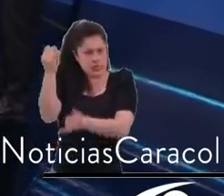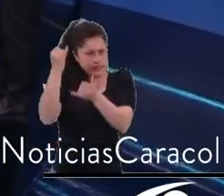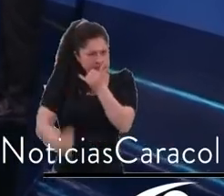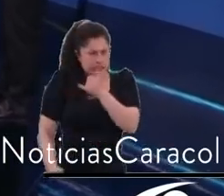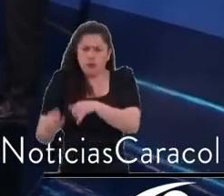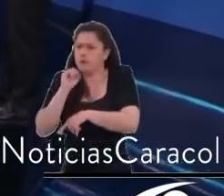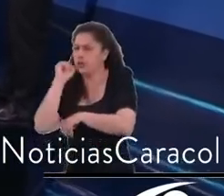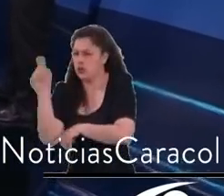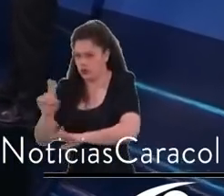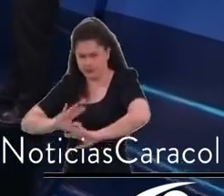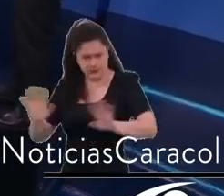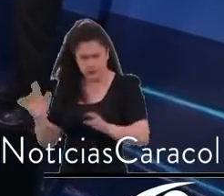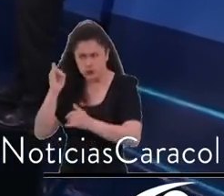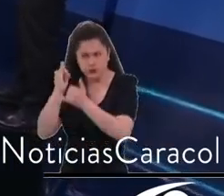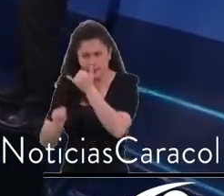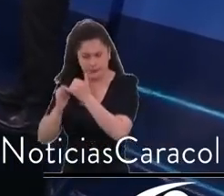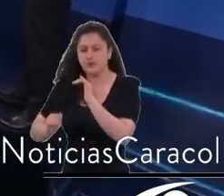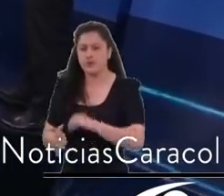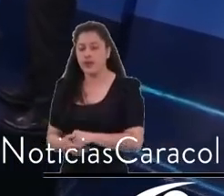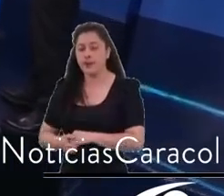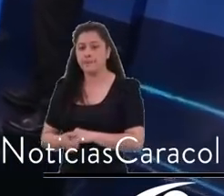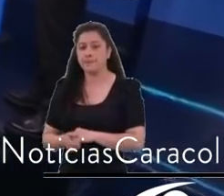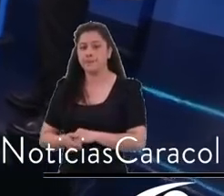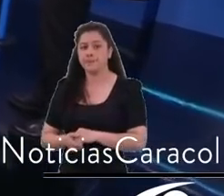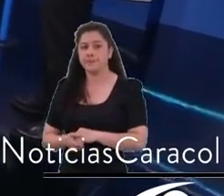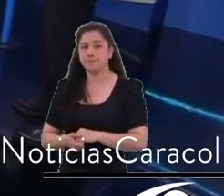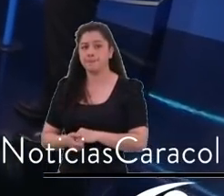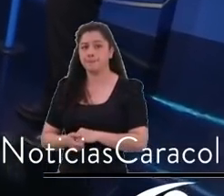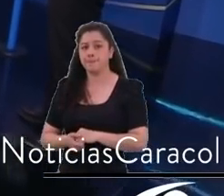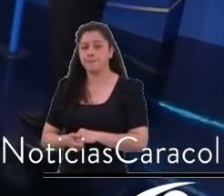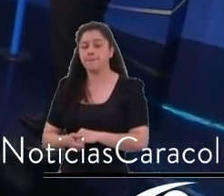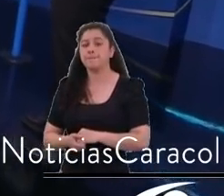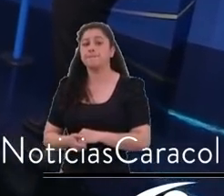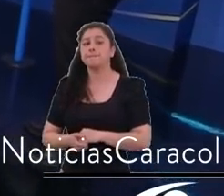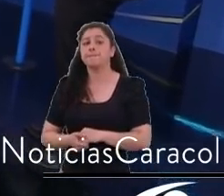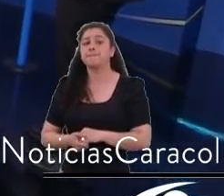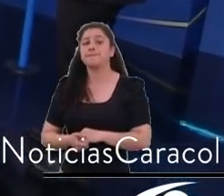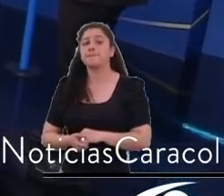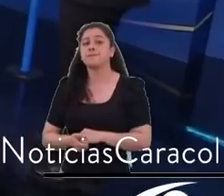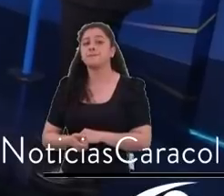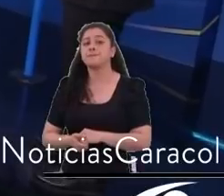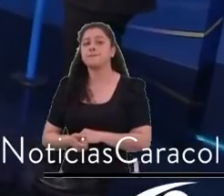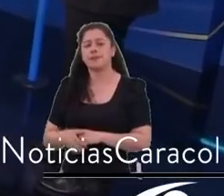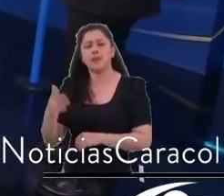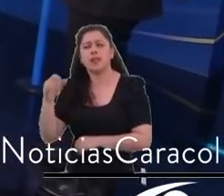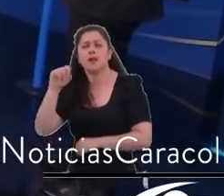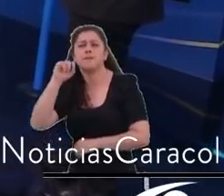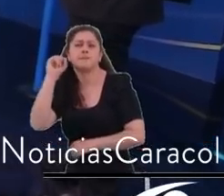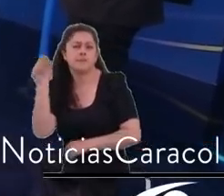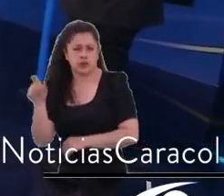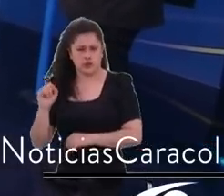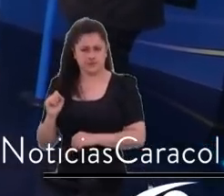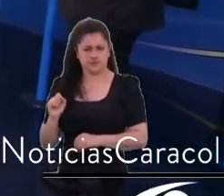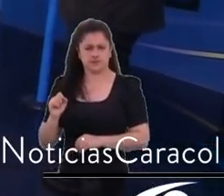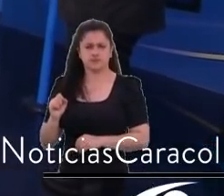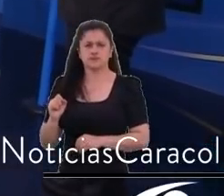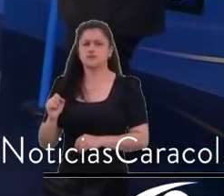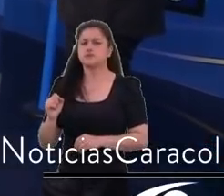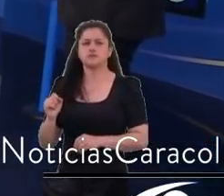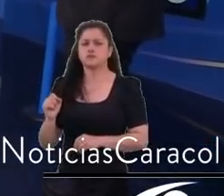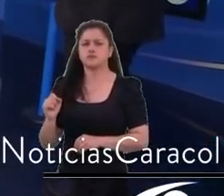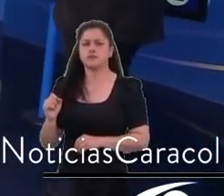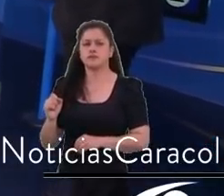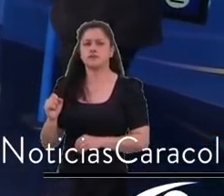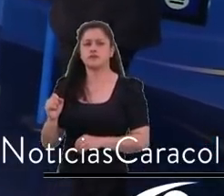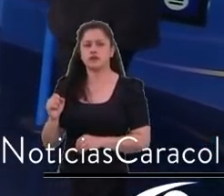cuestionado mucho en redes y en otros espacios, y es, ¿por qué usted se opuso a que Peñalosa